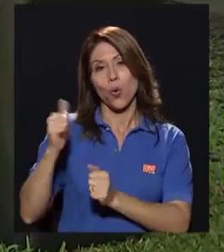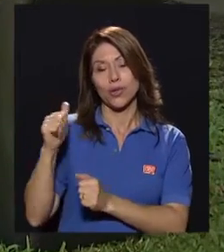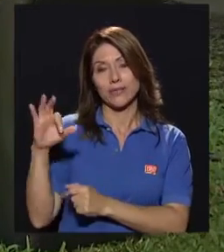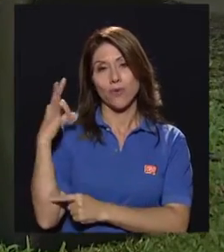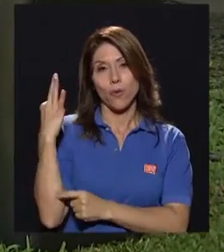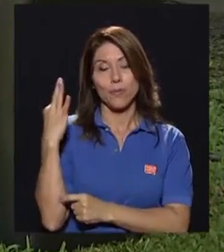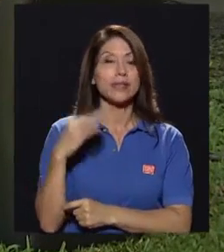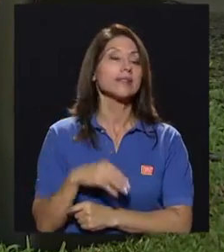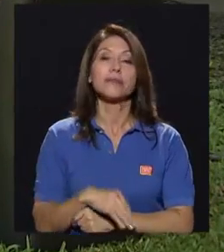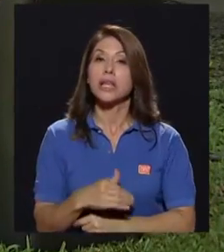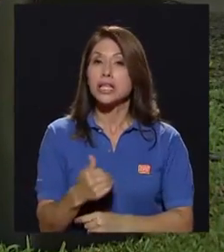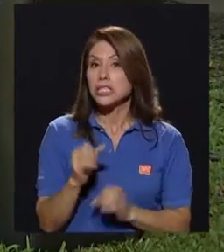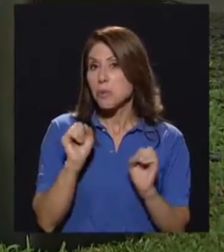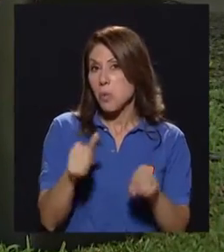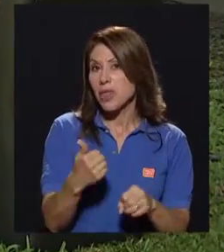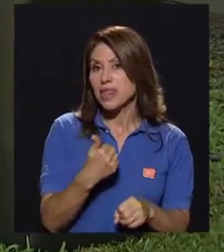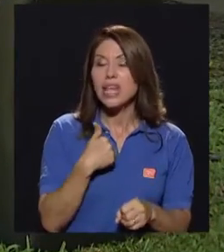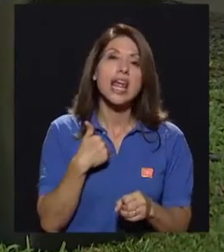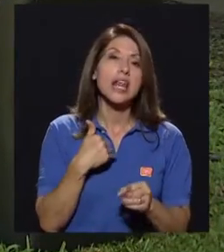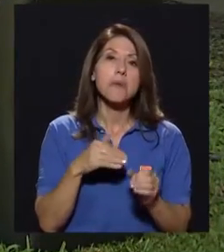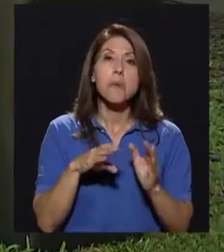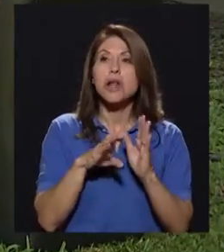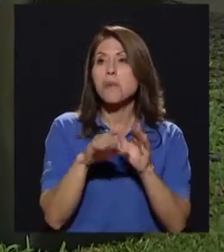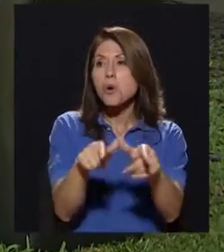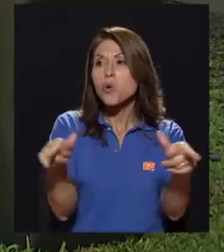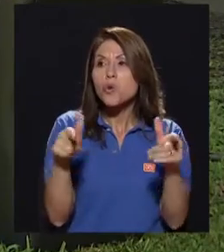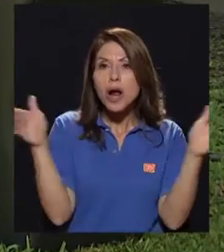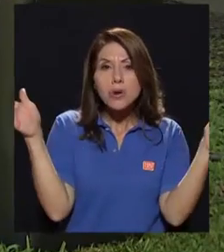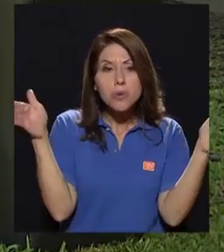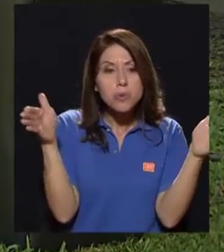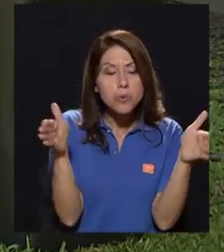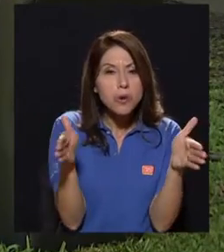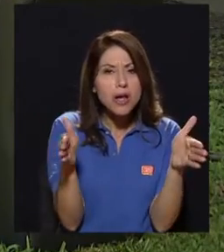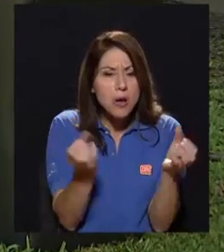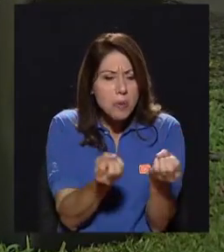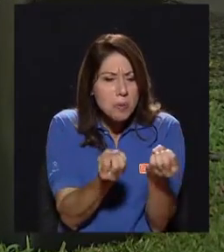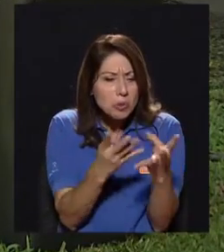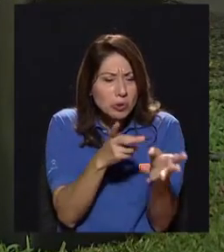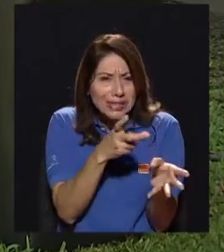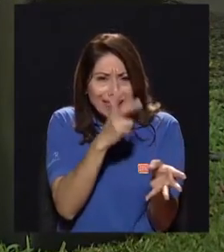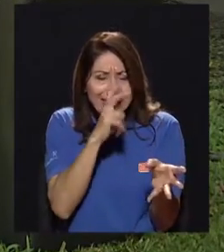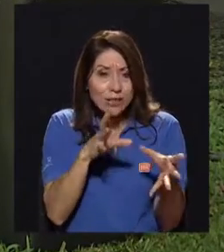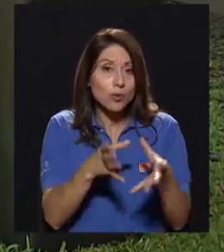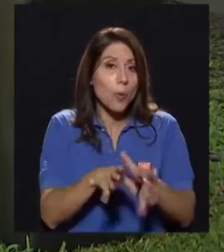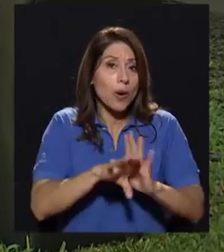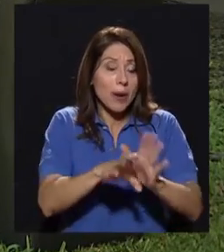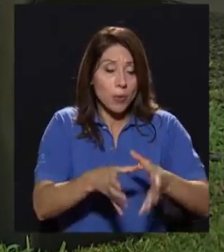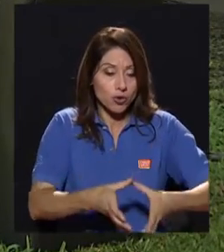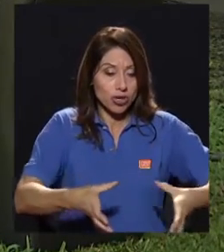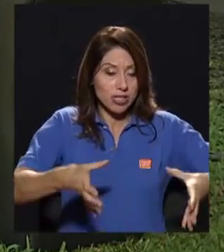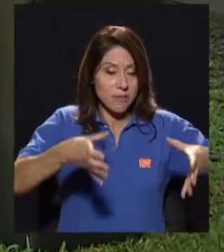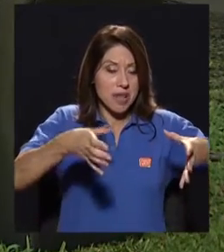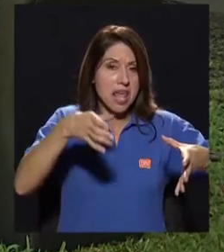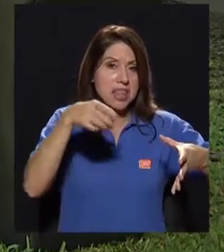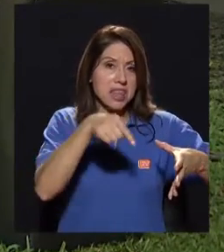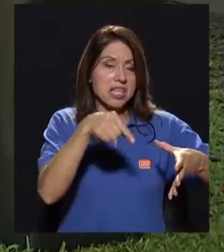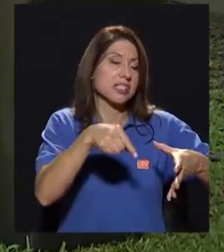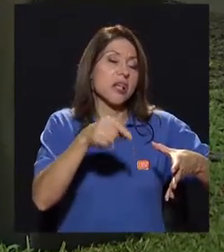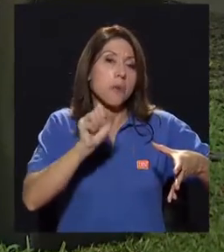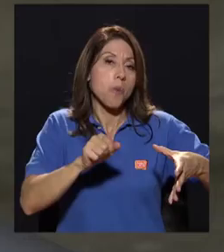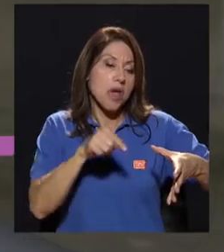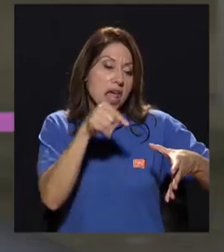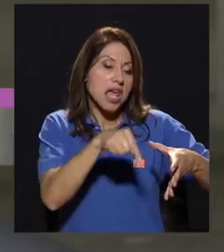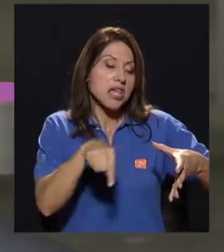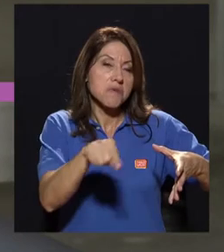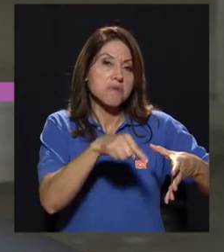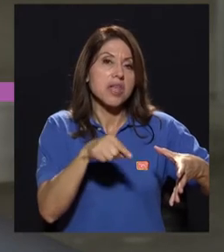Se pueden llegar a tener altas poblaciones en un espacio reducido. En recipientes, usted puede tener, puede manejar por recipientes